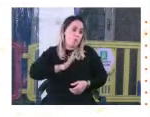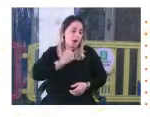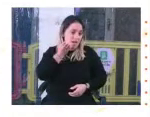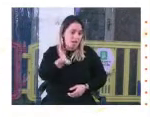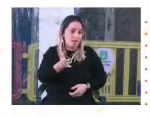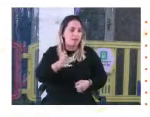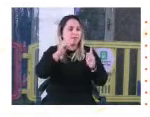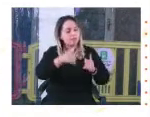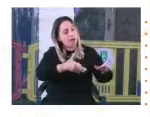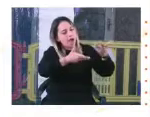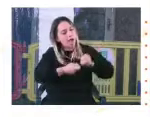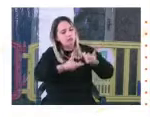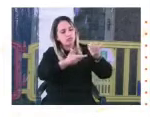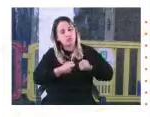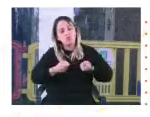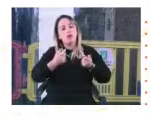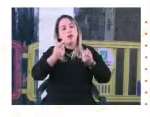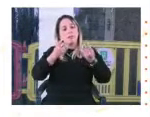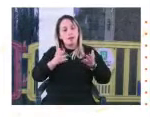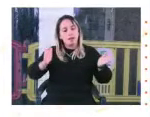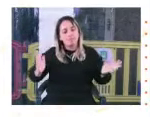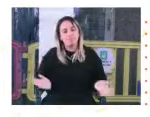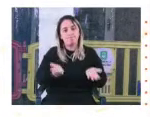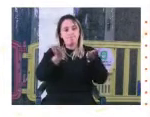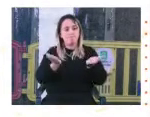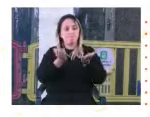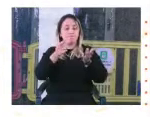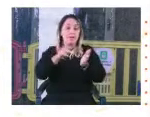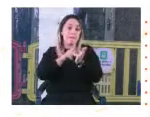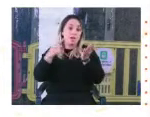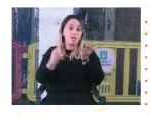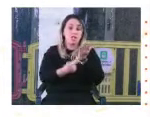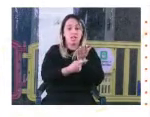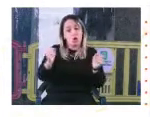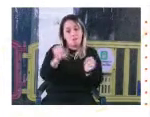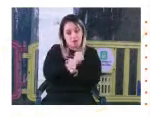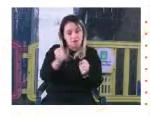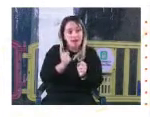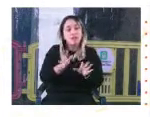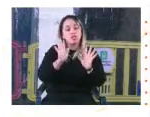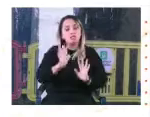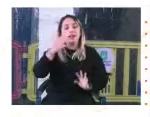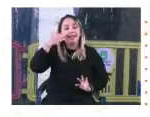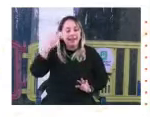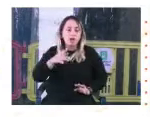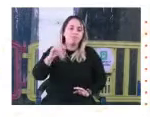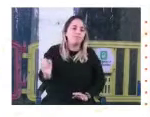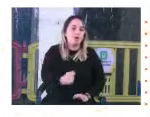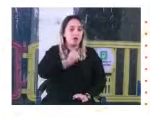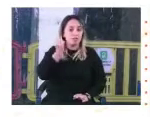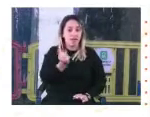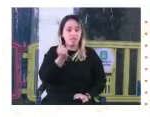ayudado y nos viene ayudando para sacar adelante este proyecto que creo que es muy importante en lo que